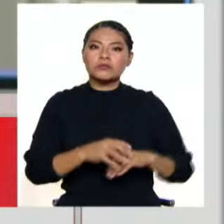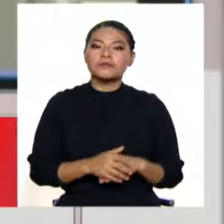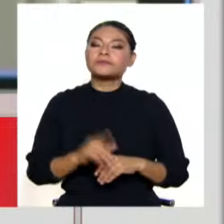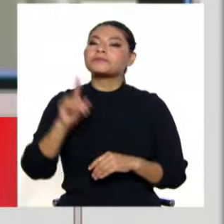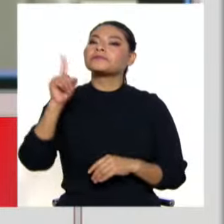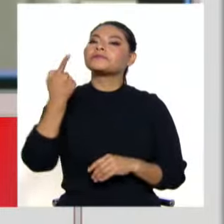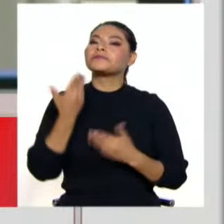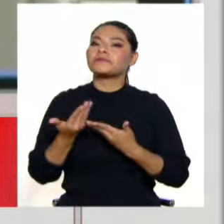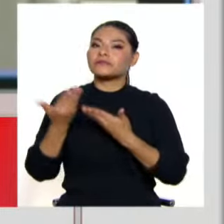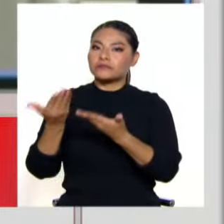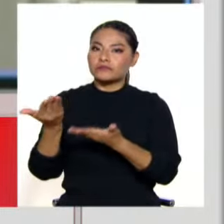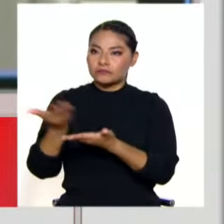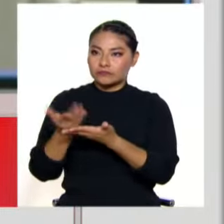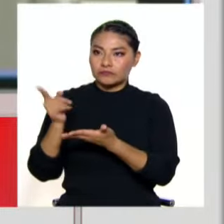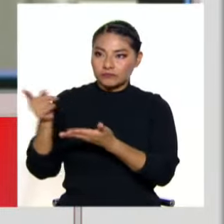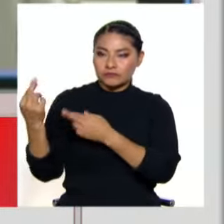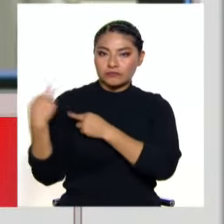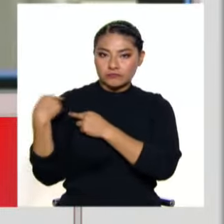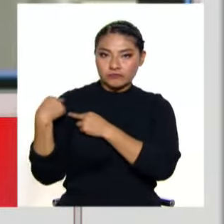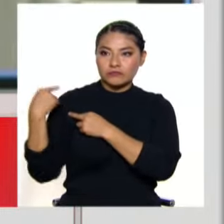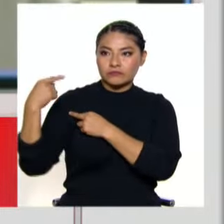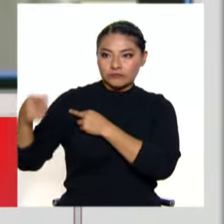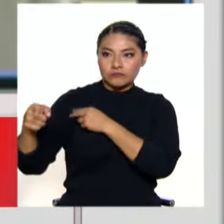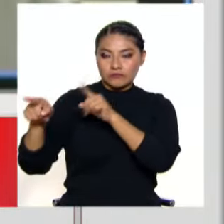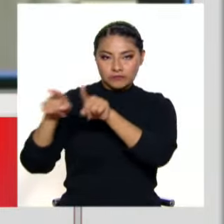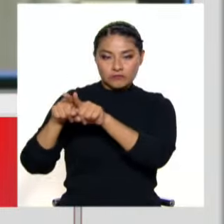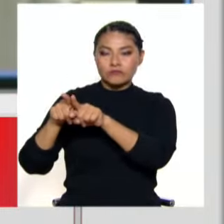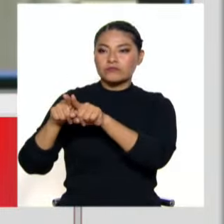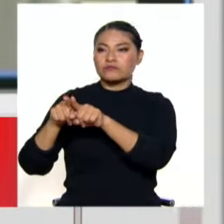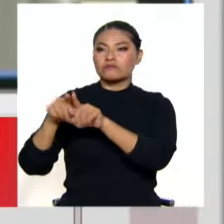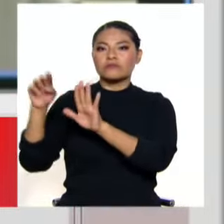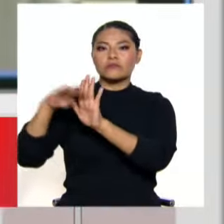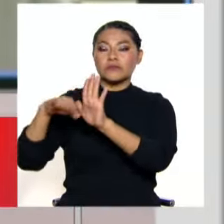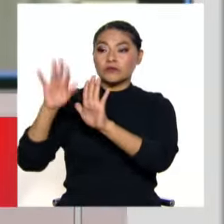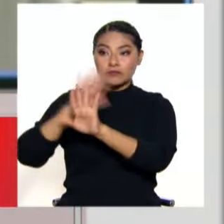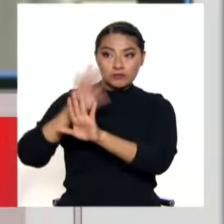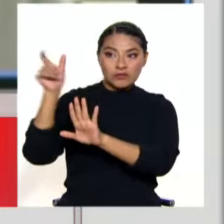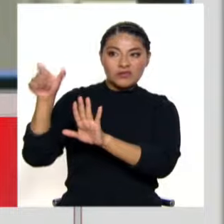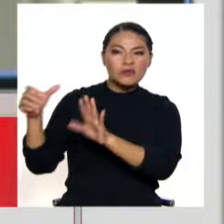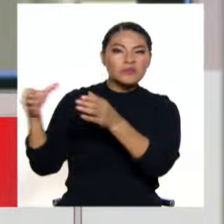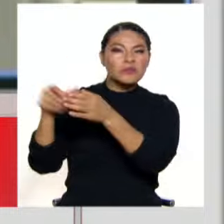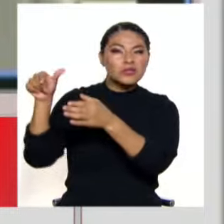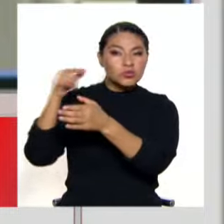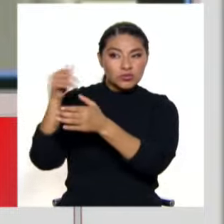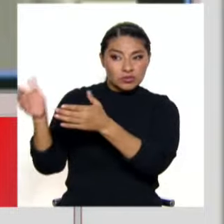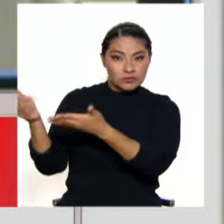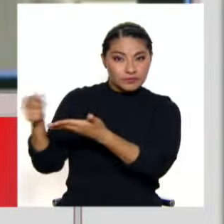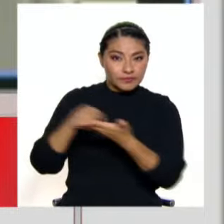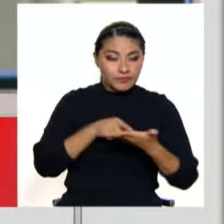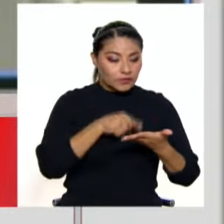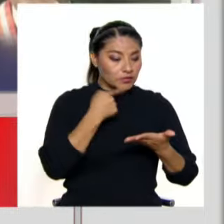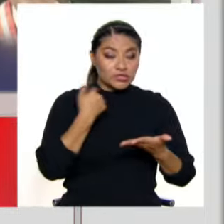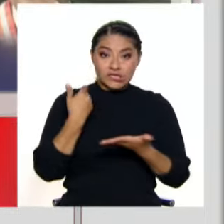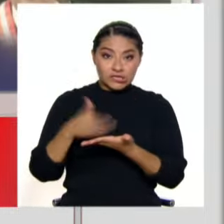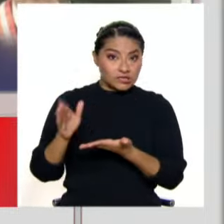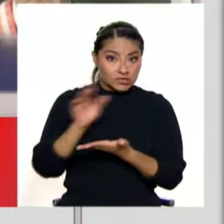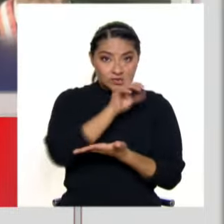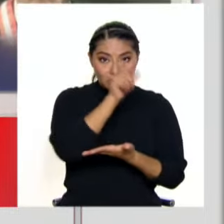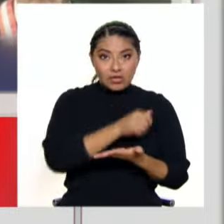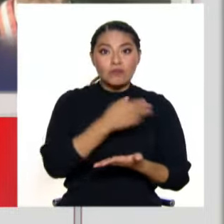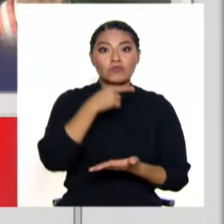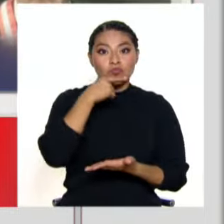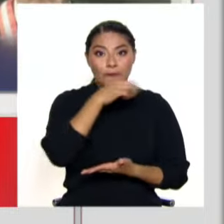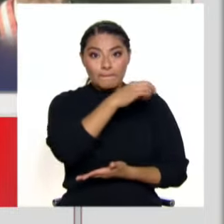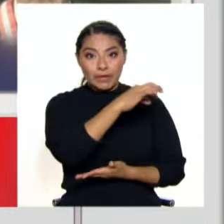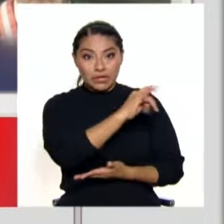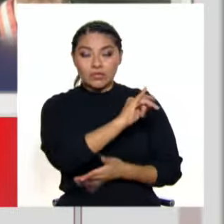reconsideración ante la propia Junta, ante estos propios magistrados que la han destituido. Nuestra segunda instancia es recurrir a ellos mismos para que tomen una